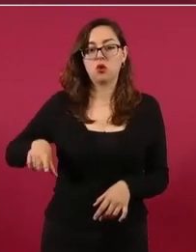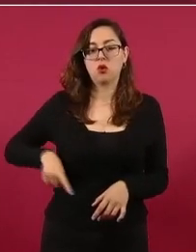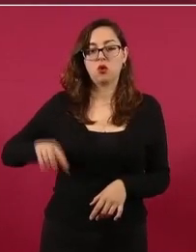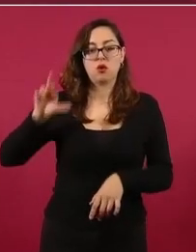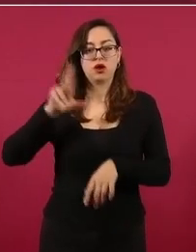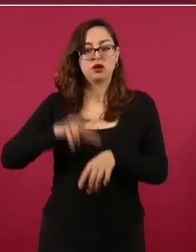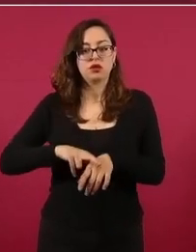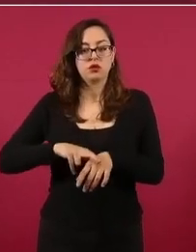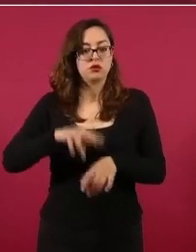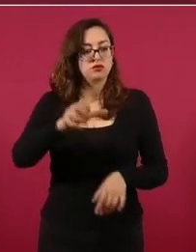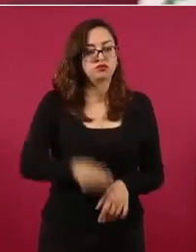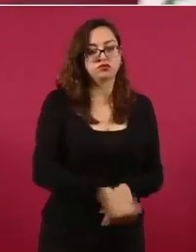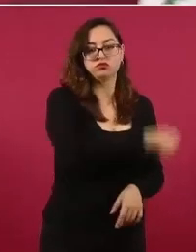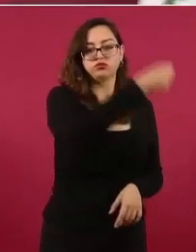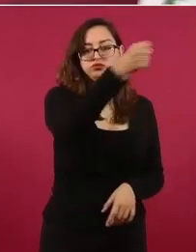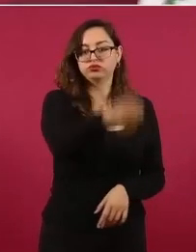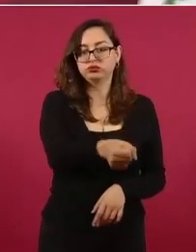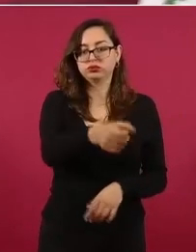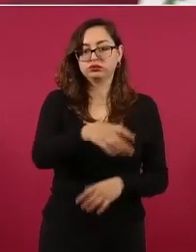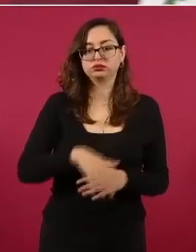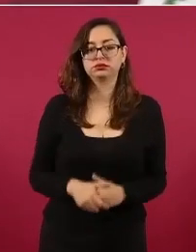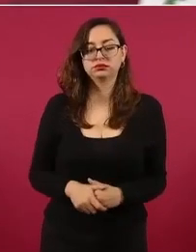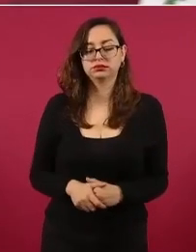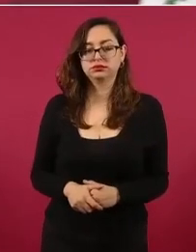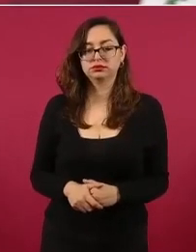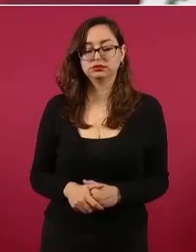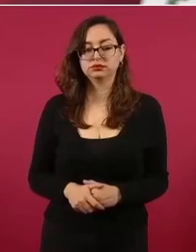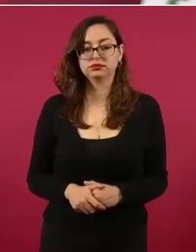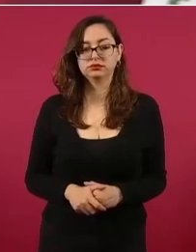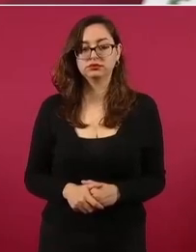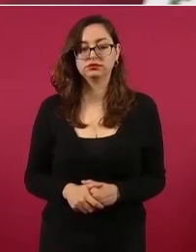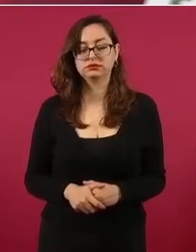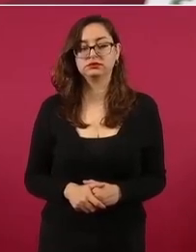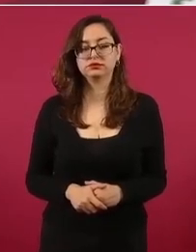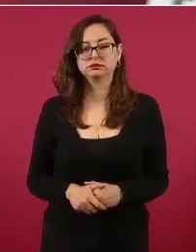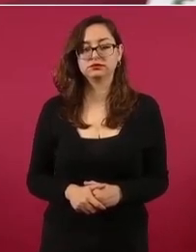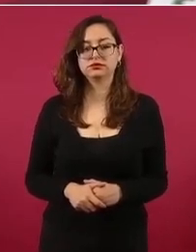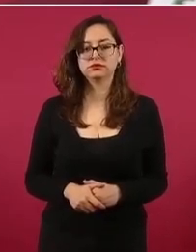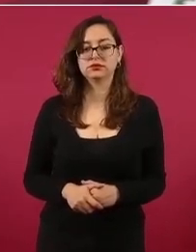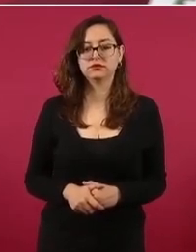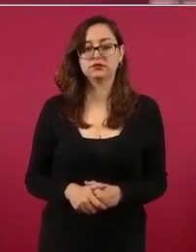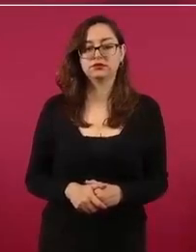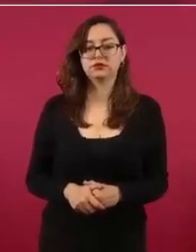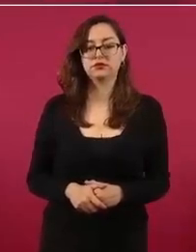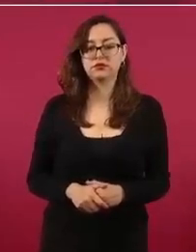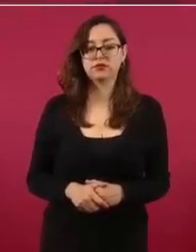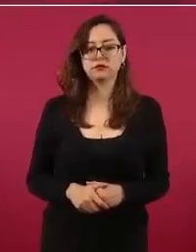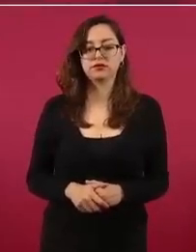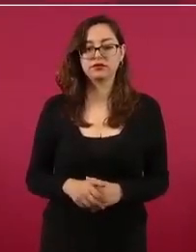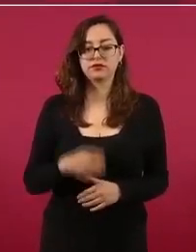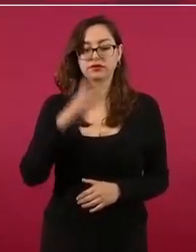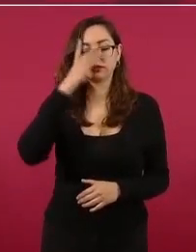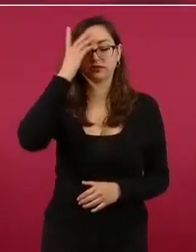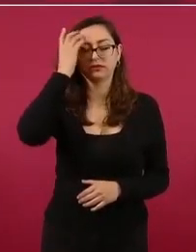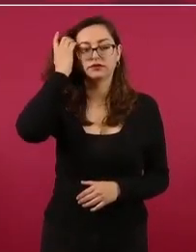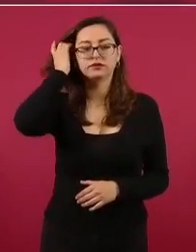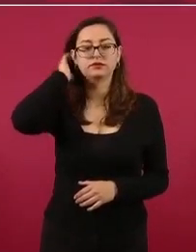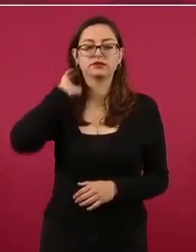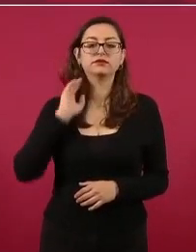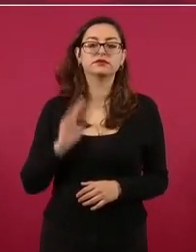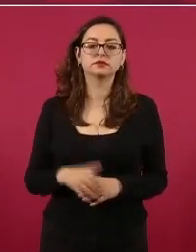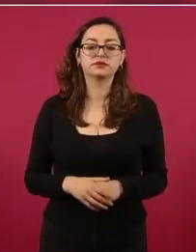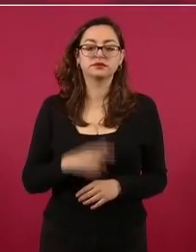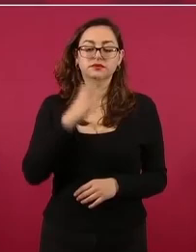los nombraron con posibilidades